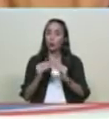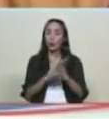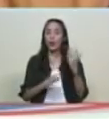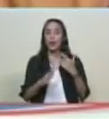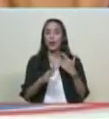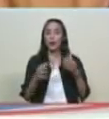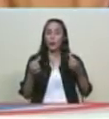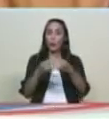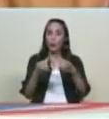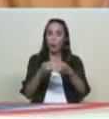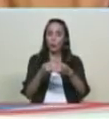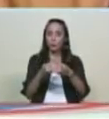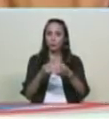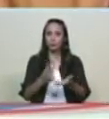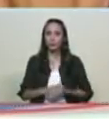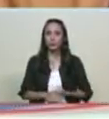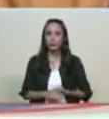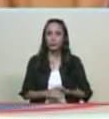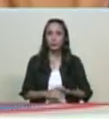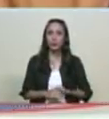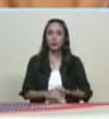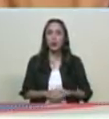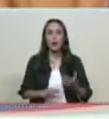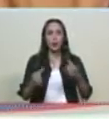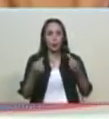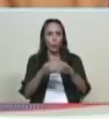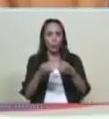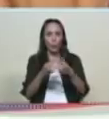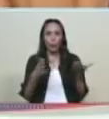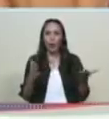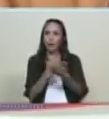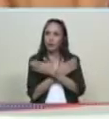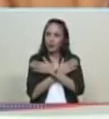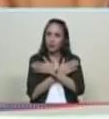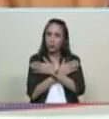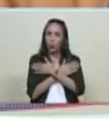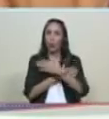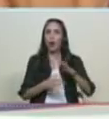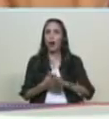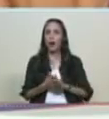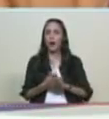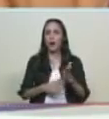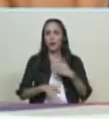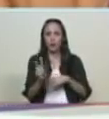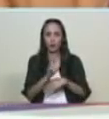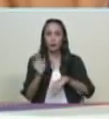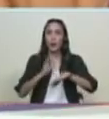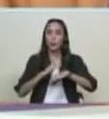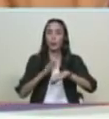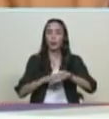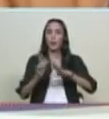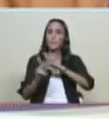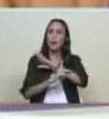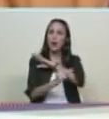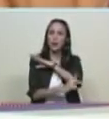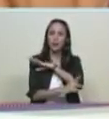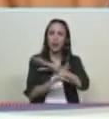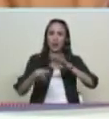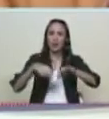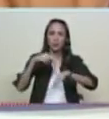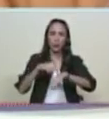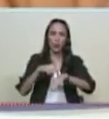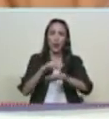felicitación mundial donde nos hacen reconocimiento por haber decretado el parque nacional caura el parque nacional